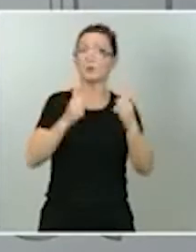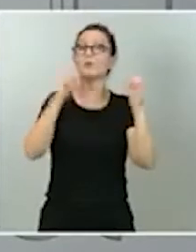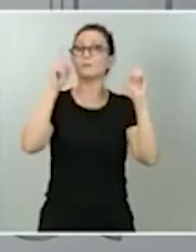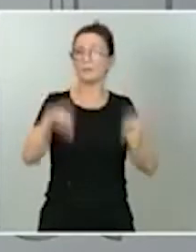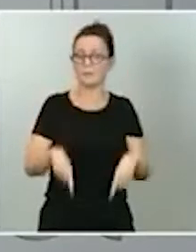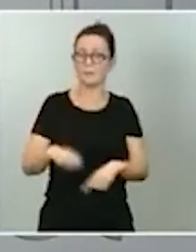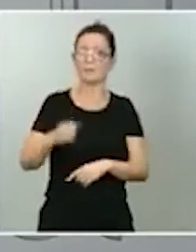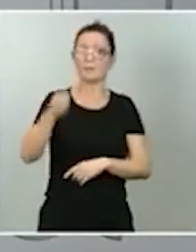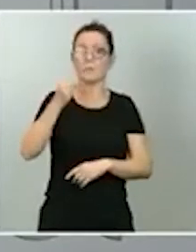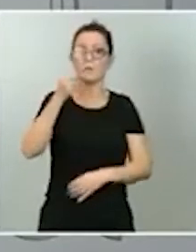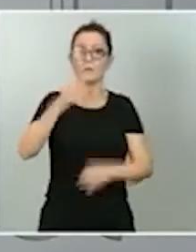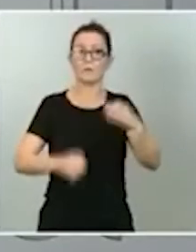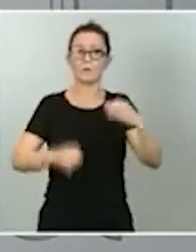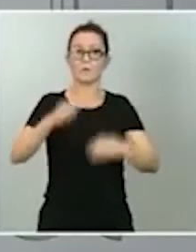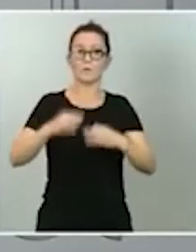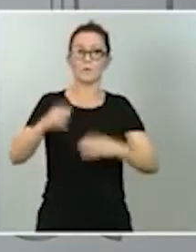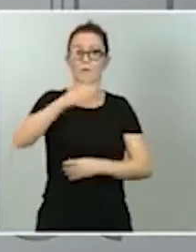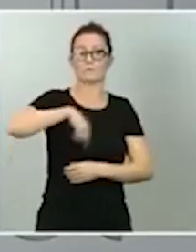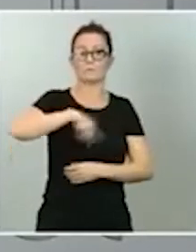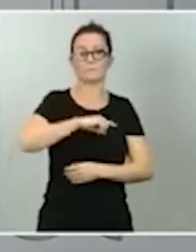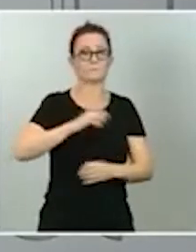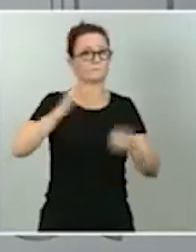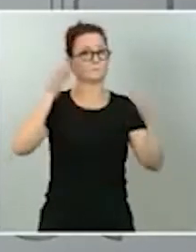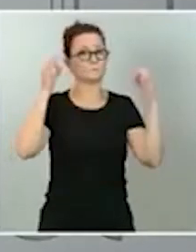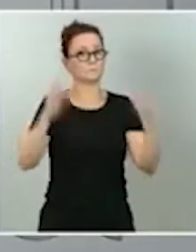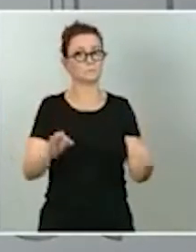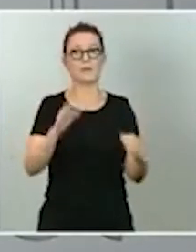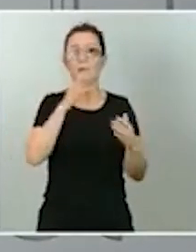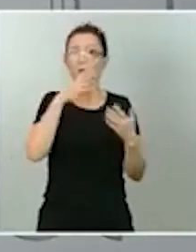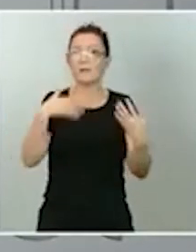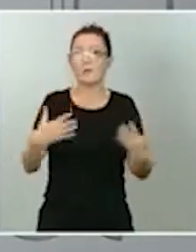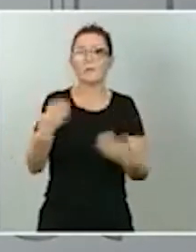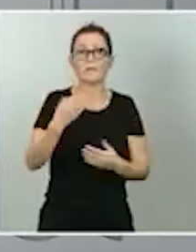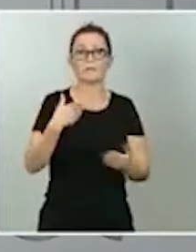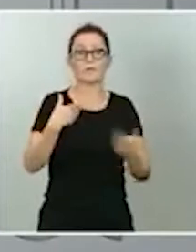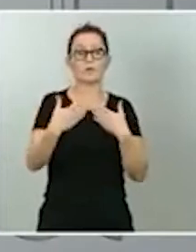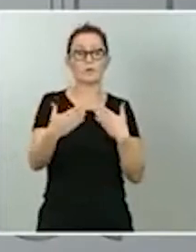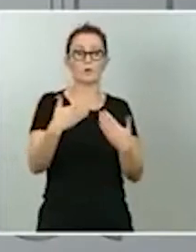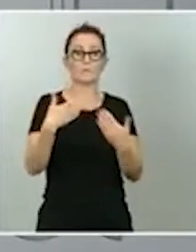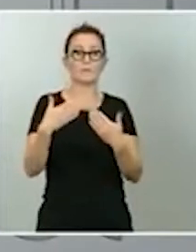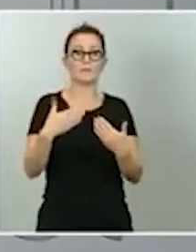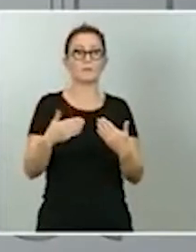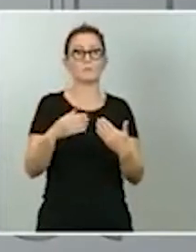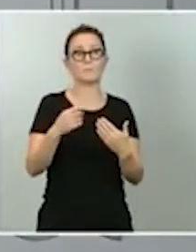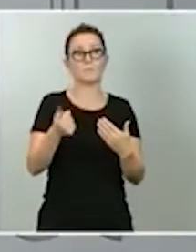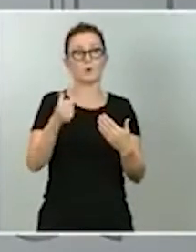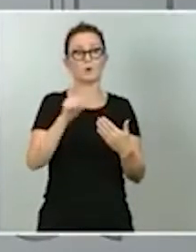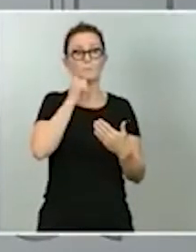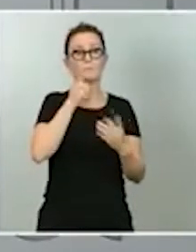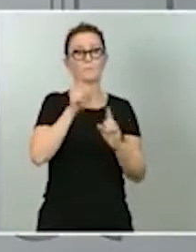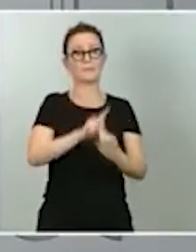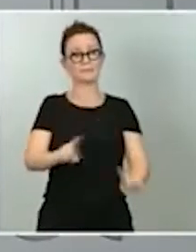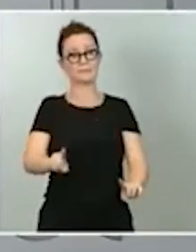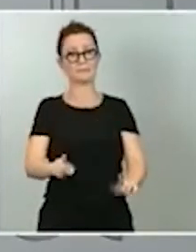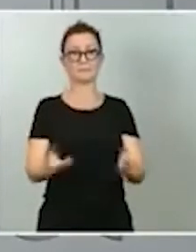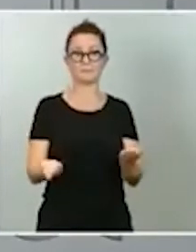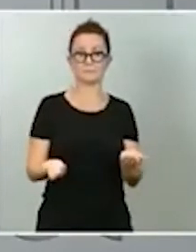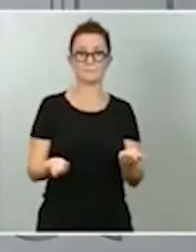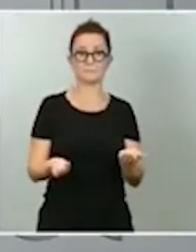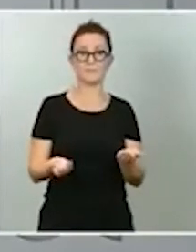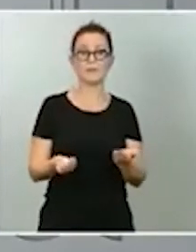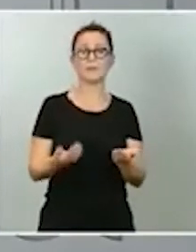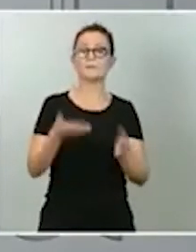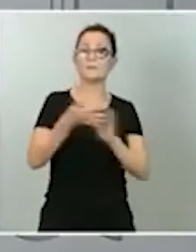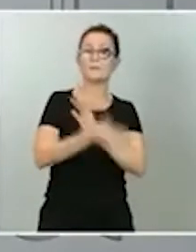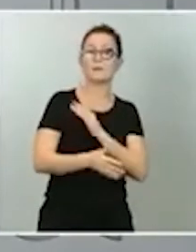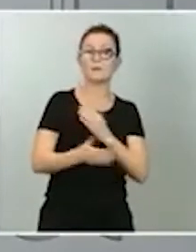momento en el que nos encontramos es el de conversaciones discretas, si me permite esta expresión. Y, por tanto, de diálogo, de debate